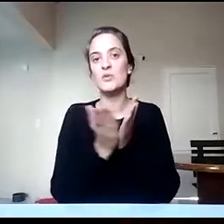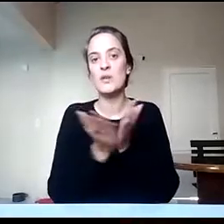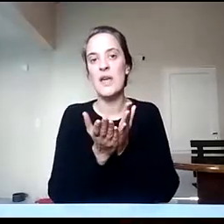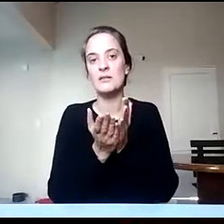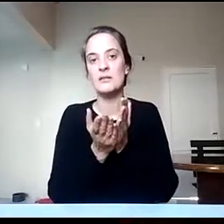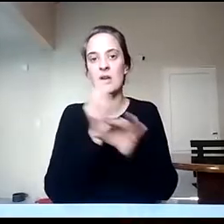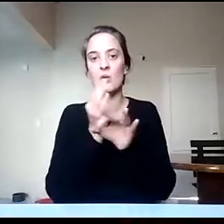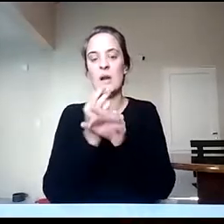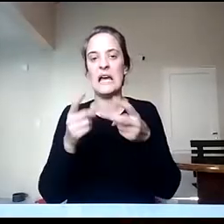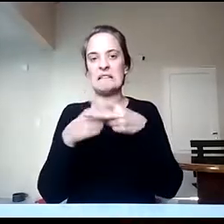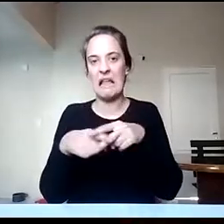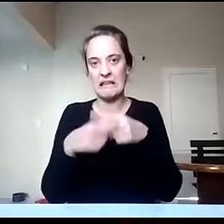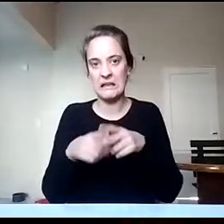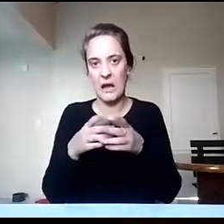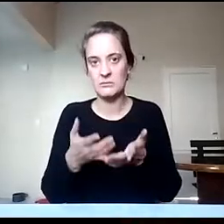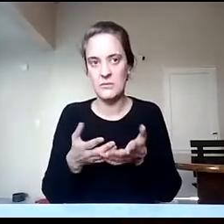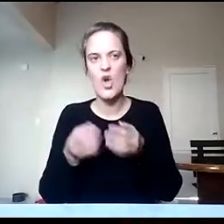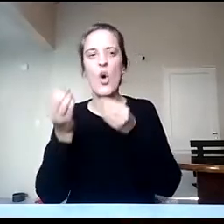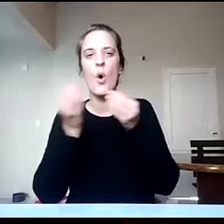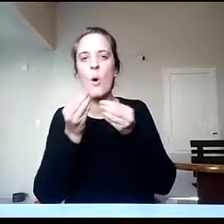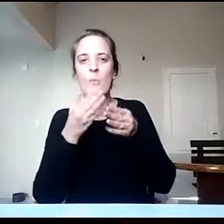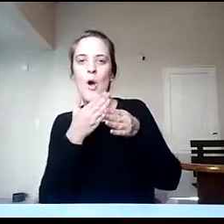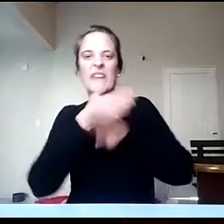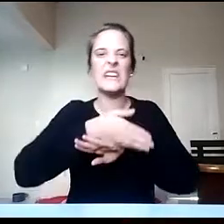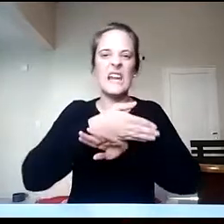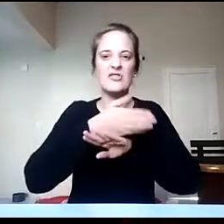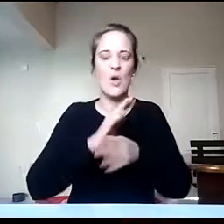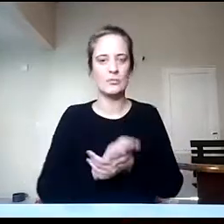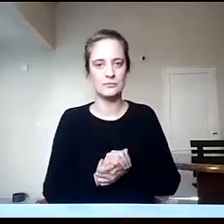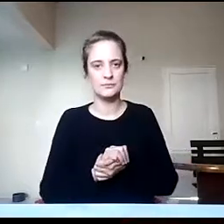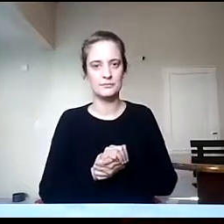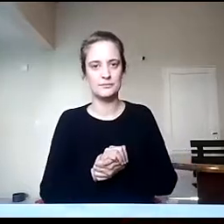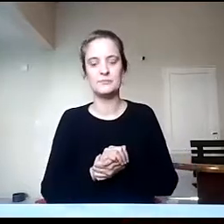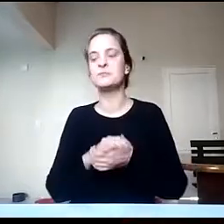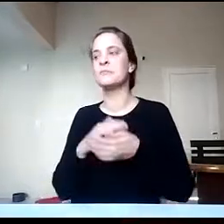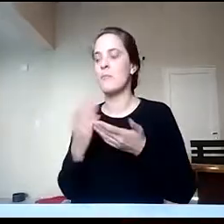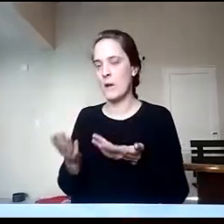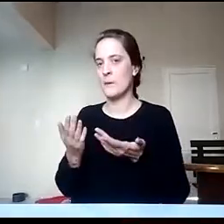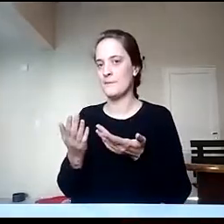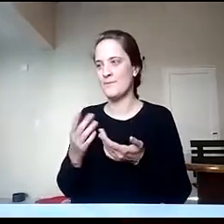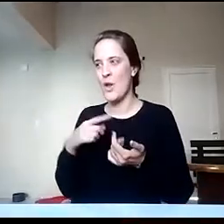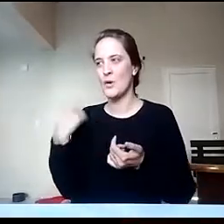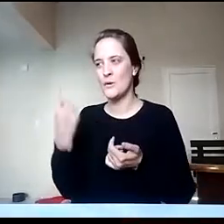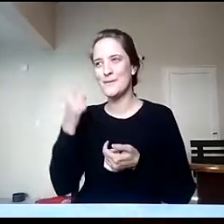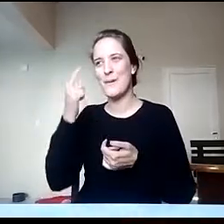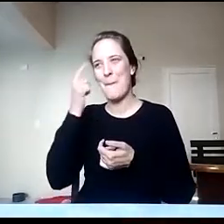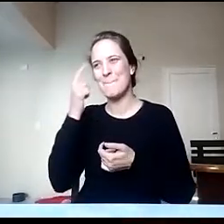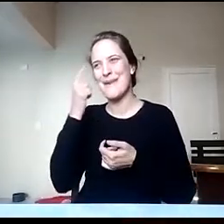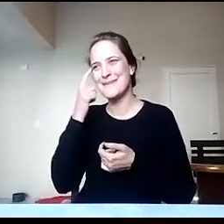y cómo puede realizar el ingreso. Bien, nosotros realmente todavía no hemos pensado en